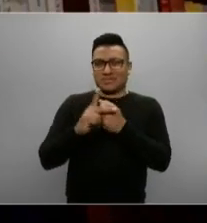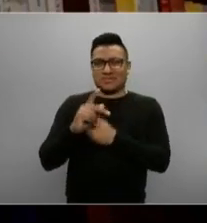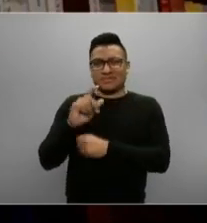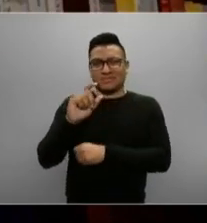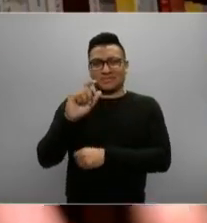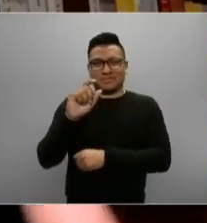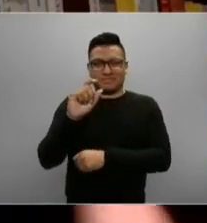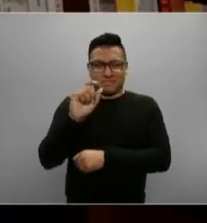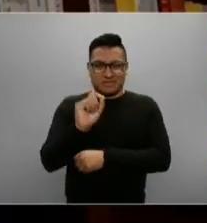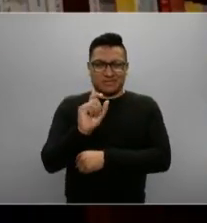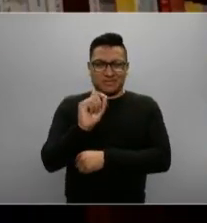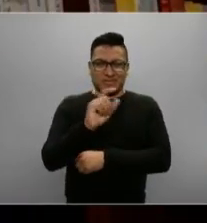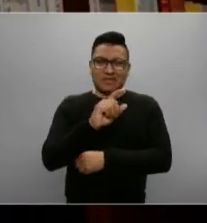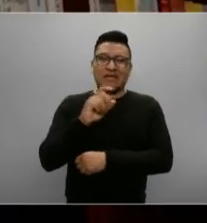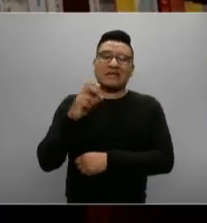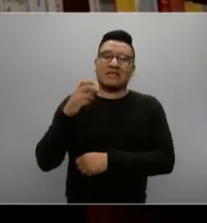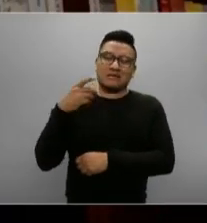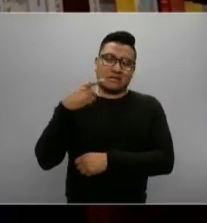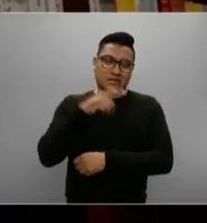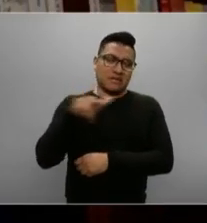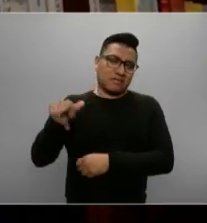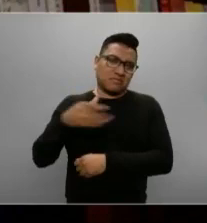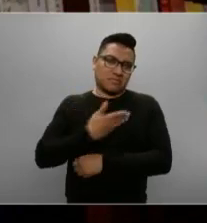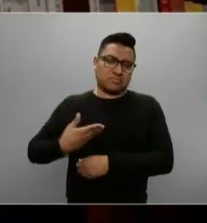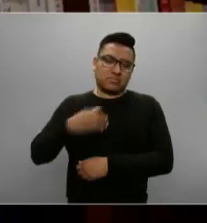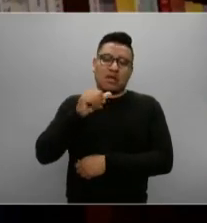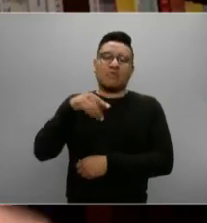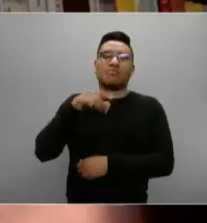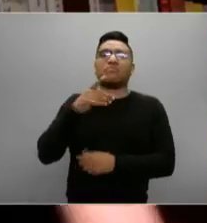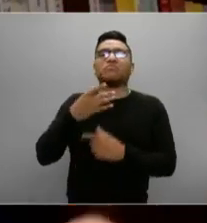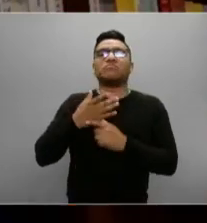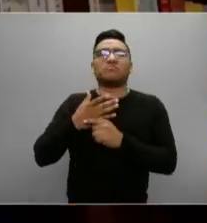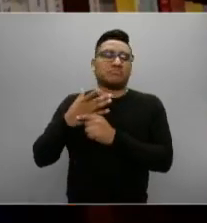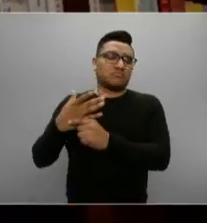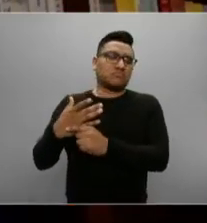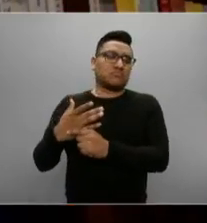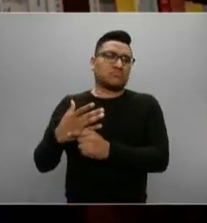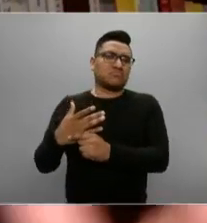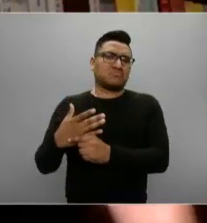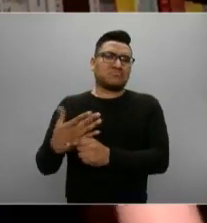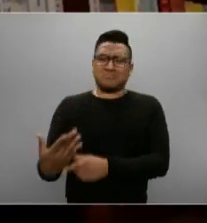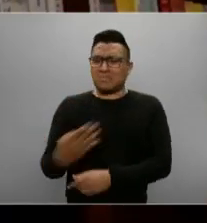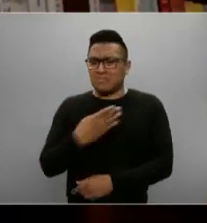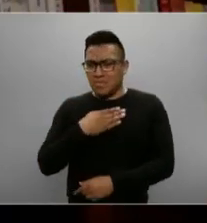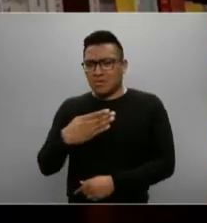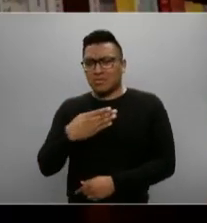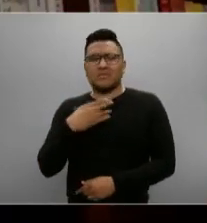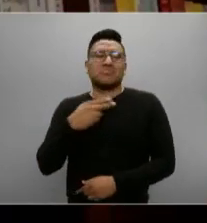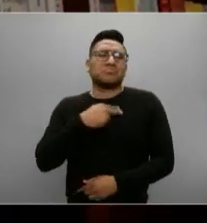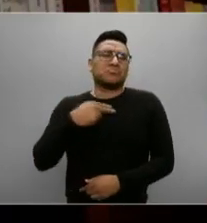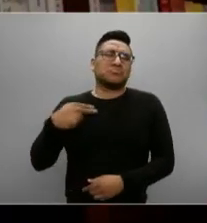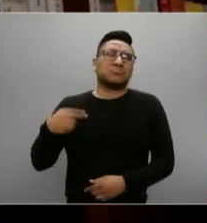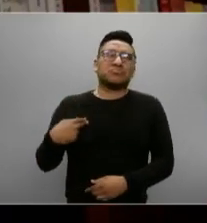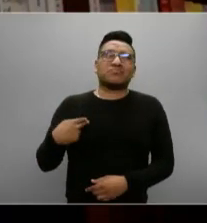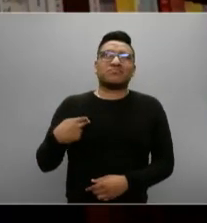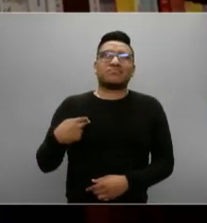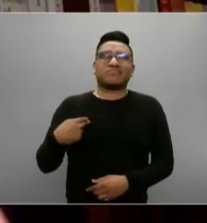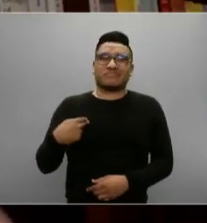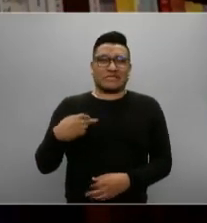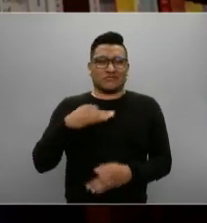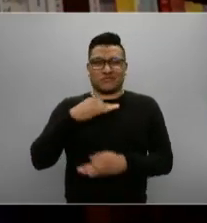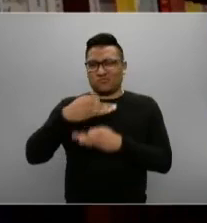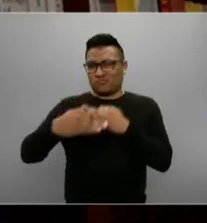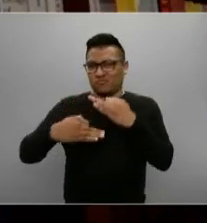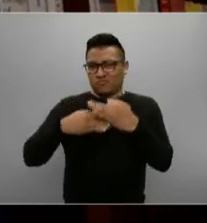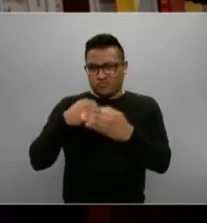que les dijo, oigan, sería muy bueno que pensáramos en cómo podemos, entre todos,